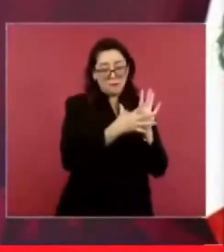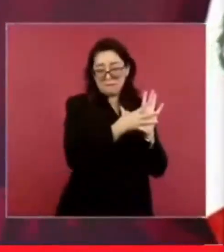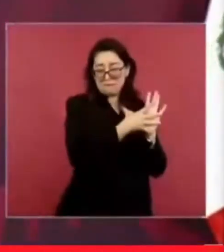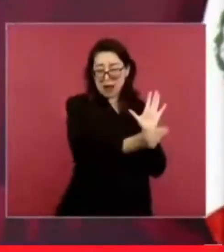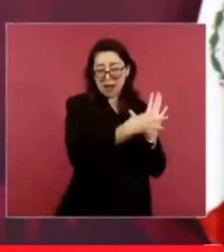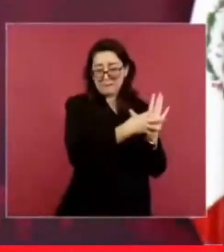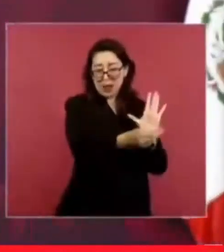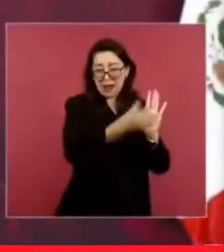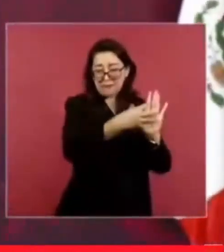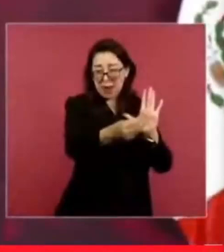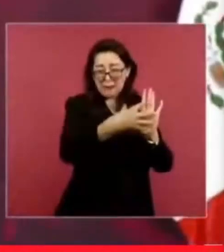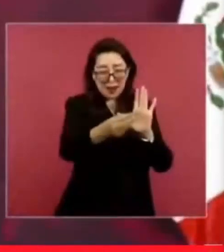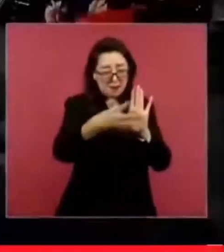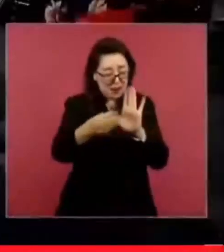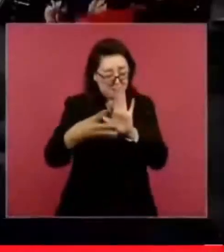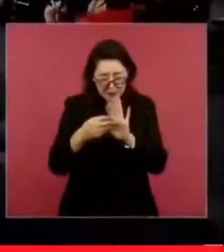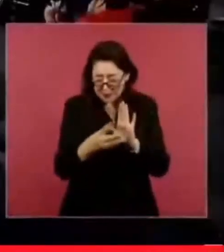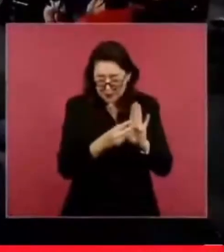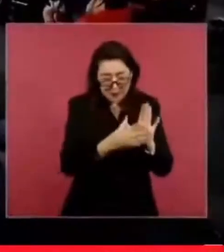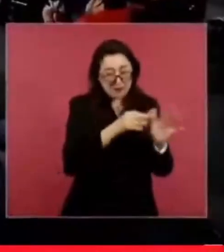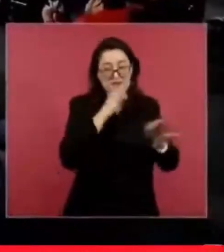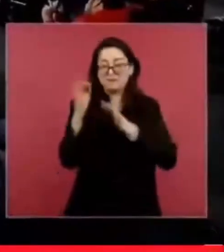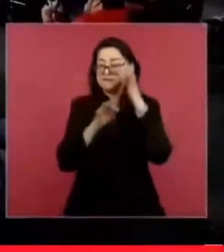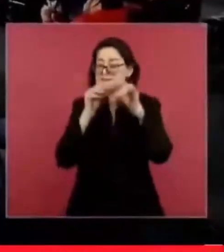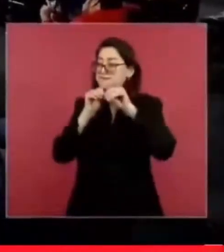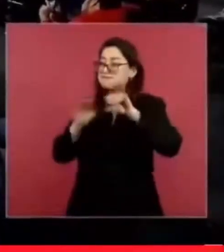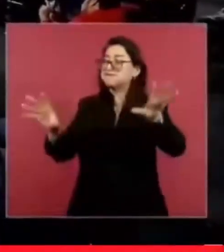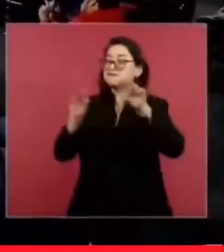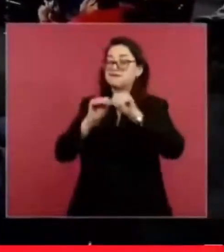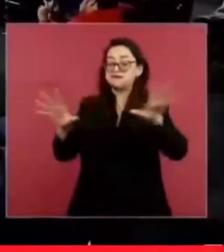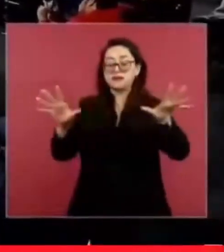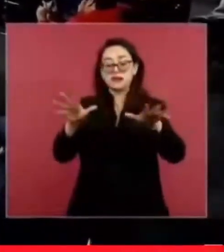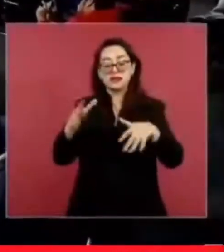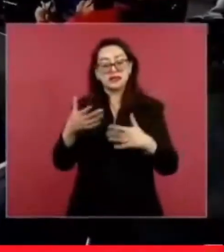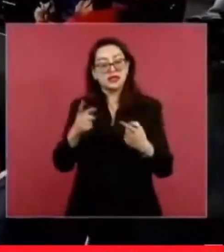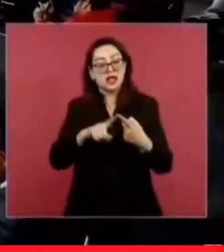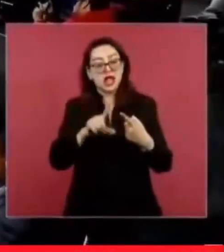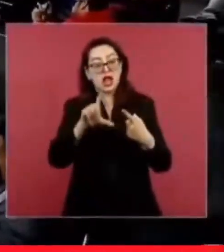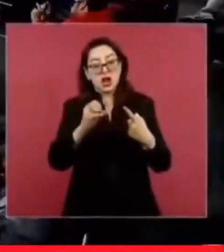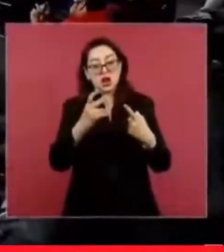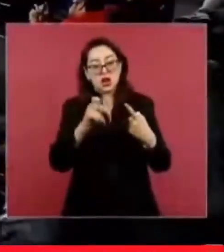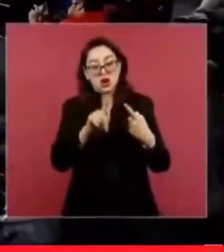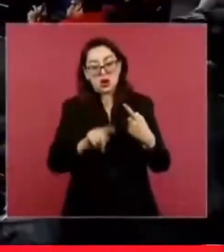si se ve, es López Dóriga,